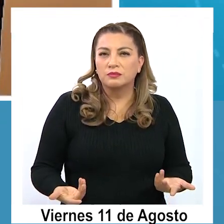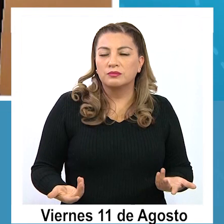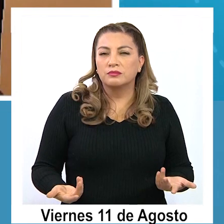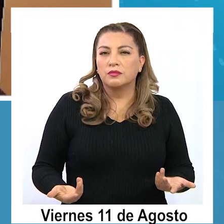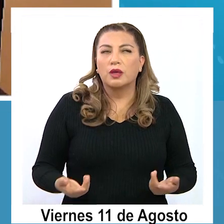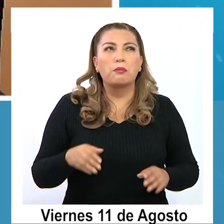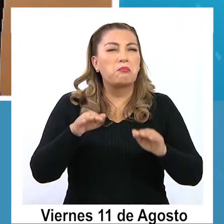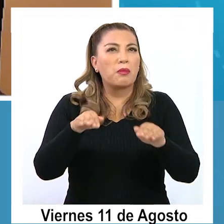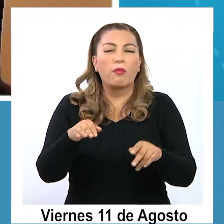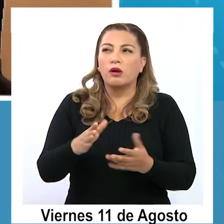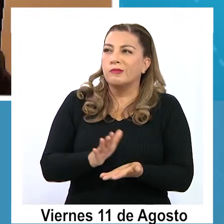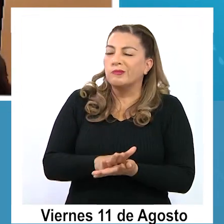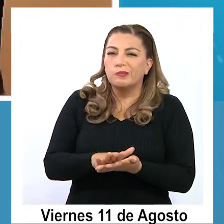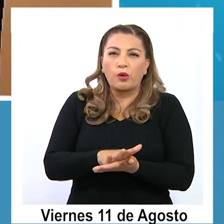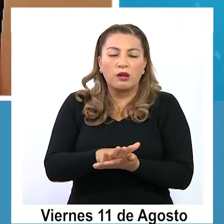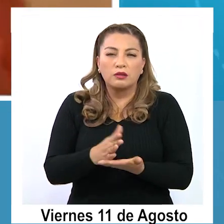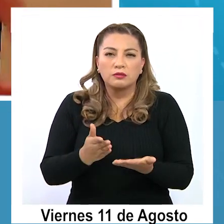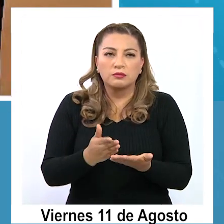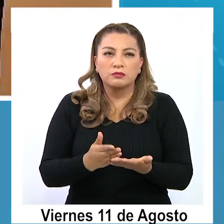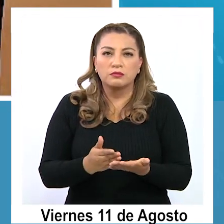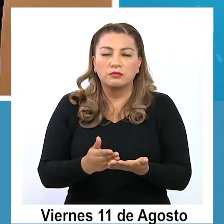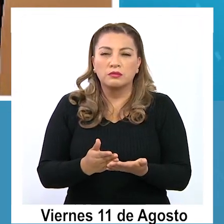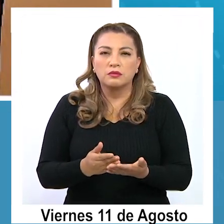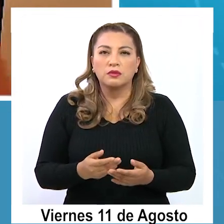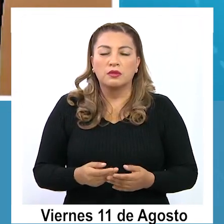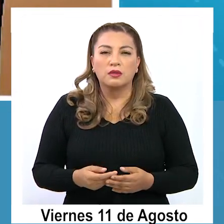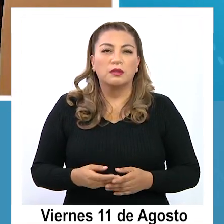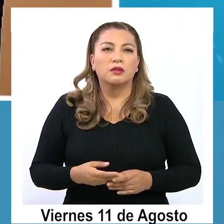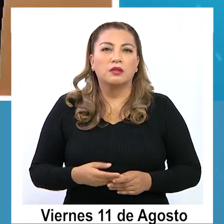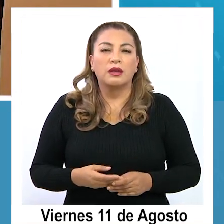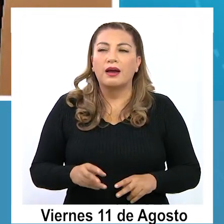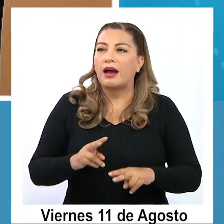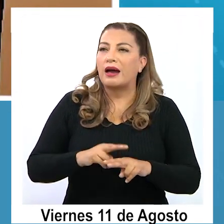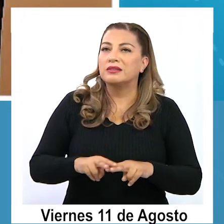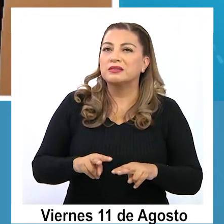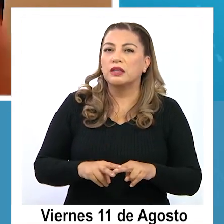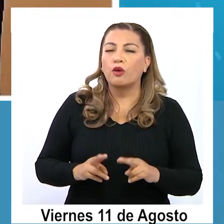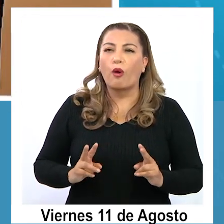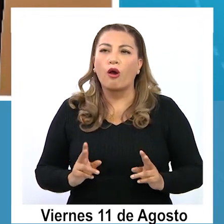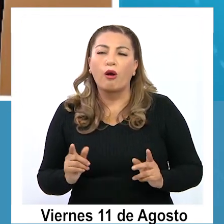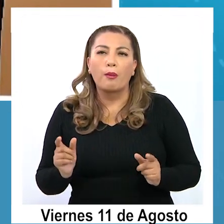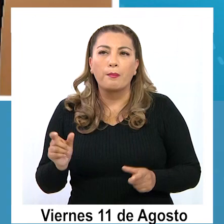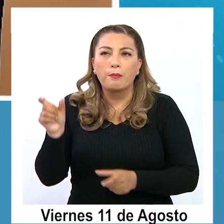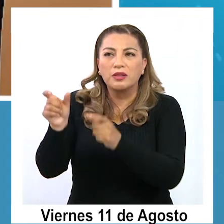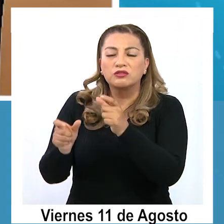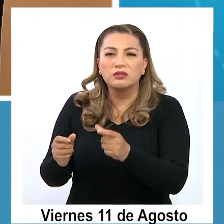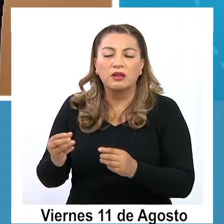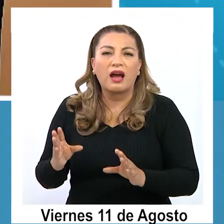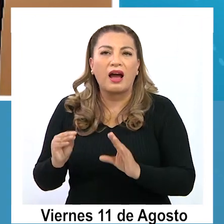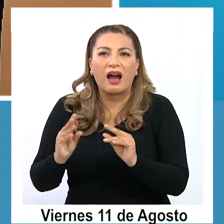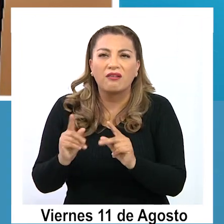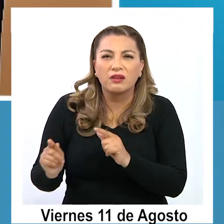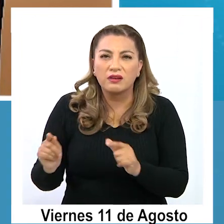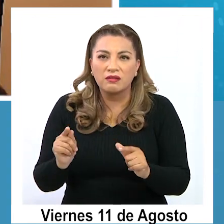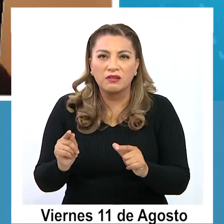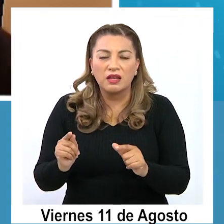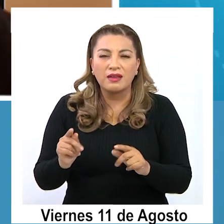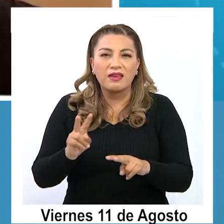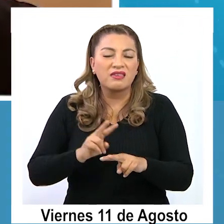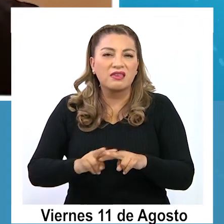como cuando se crea una arenilla o se crea un ambiente que viene a entorpecer aquello que se estaba haciendo.